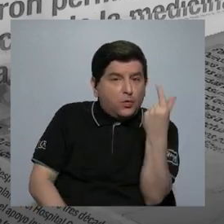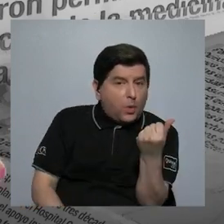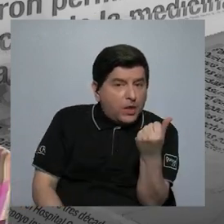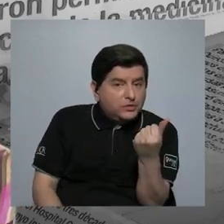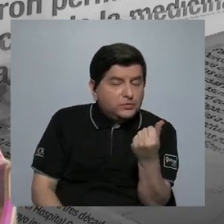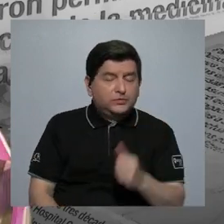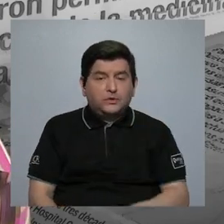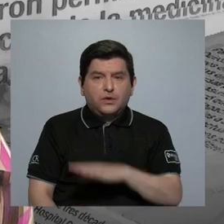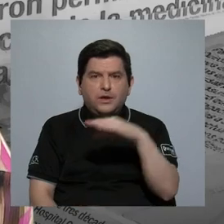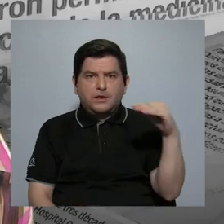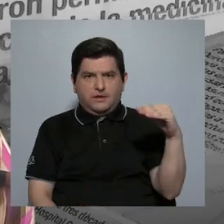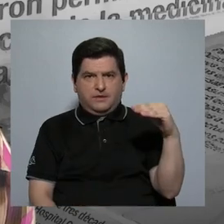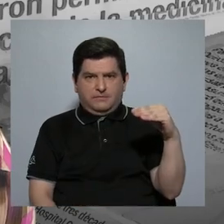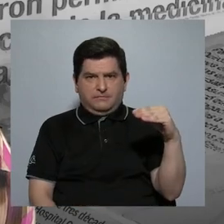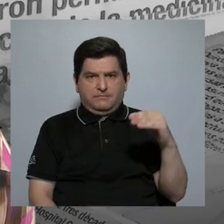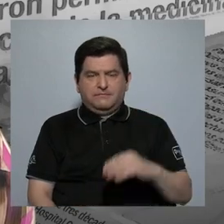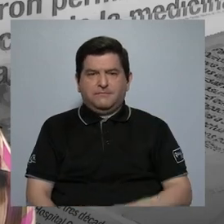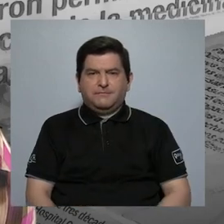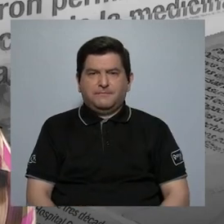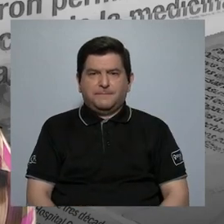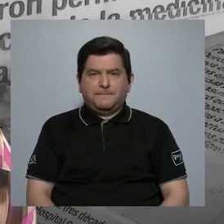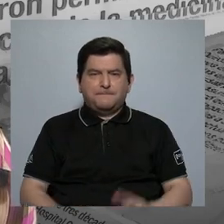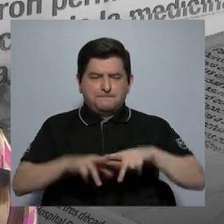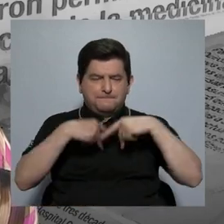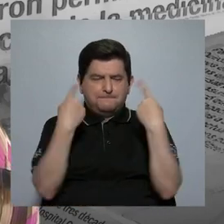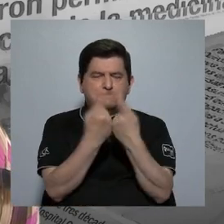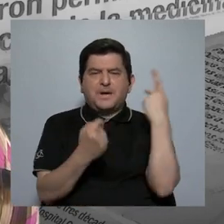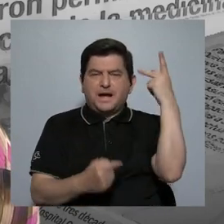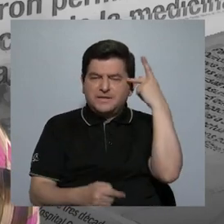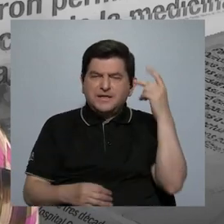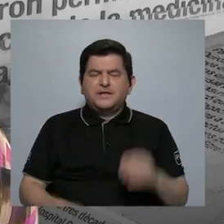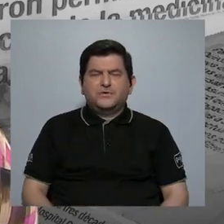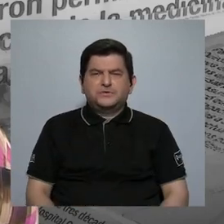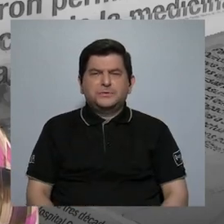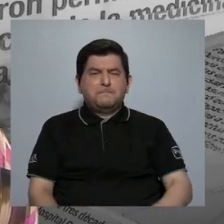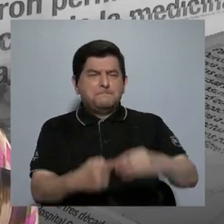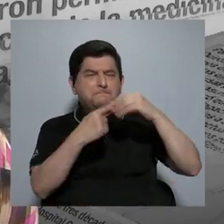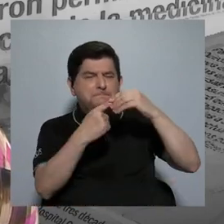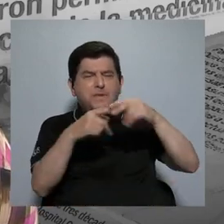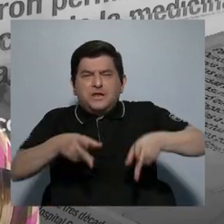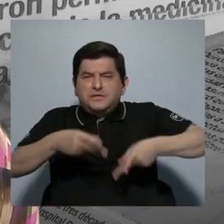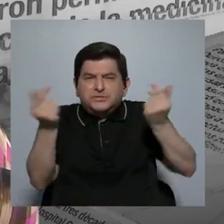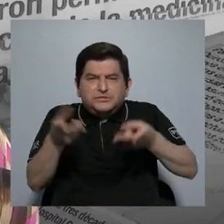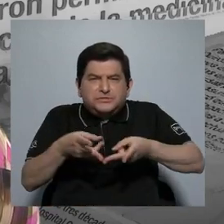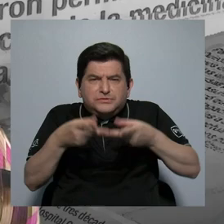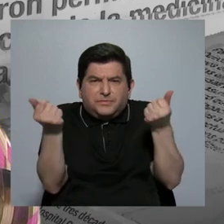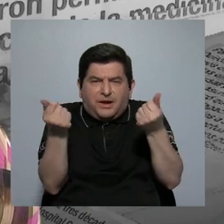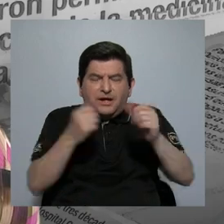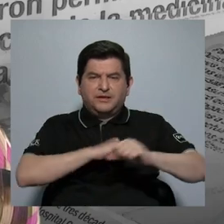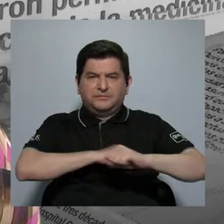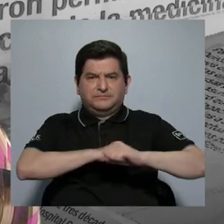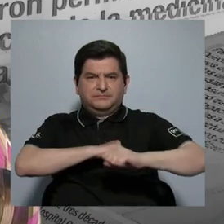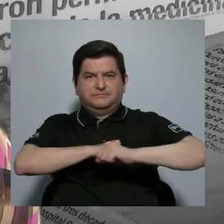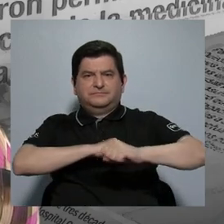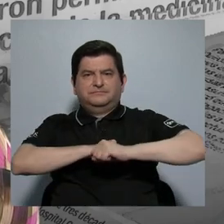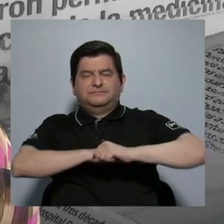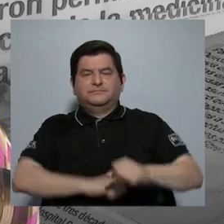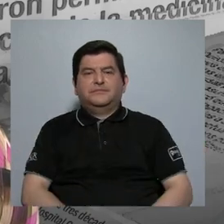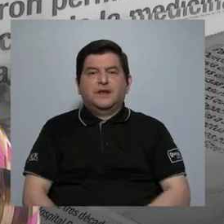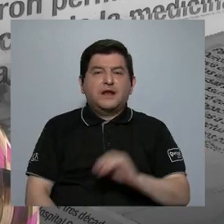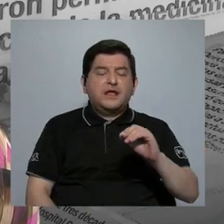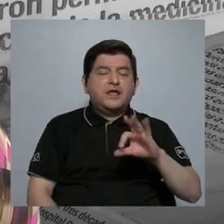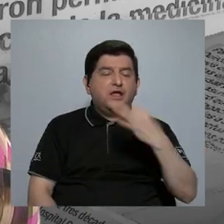ejemplo. Y también cuáles fueron los partidos políticos que más gastaron, por así decirlo, en publicidad